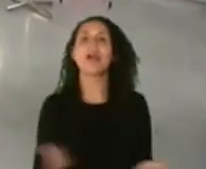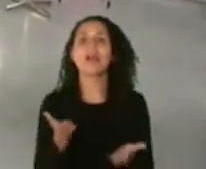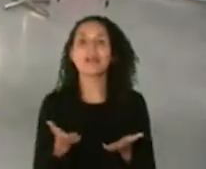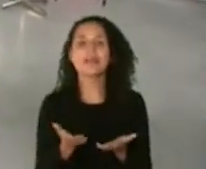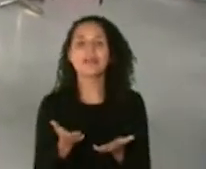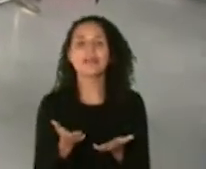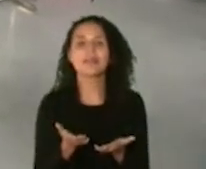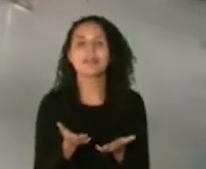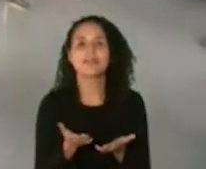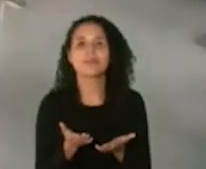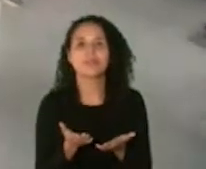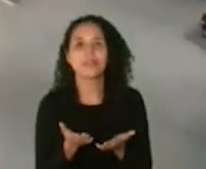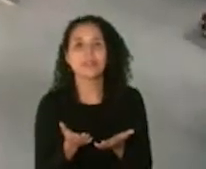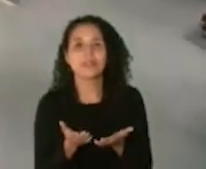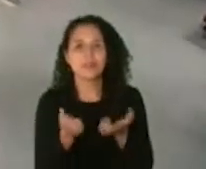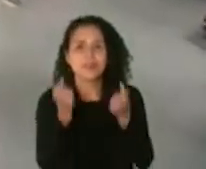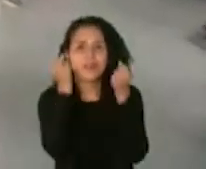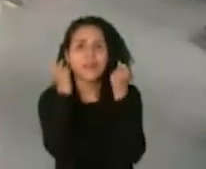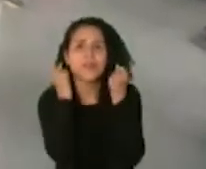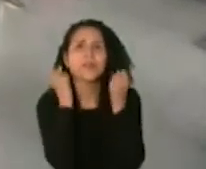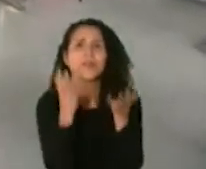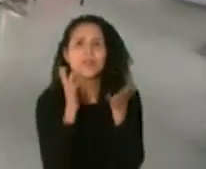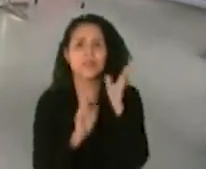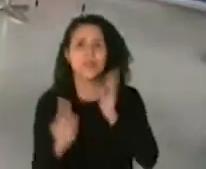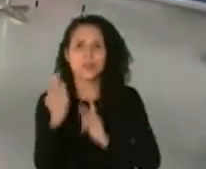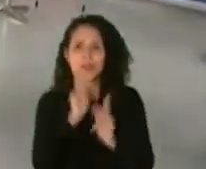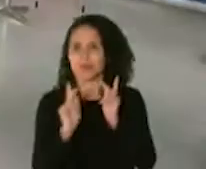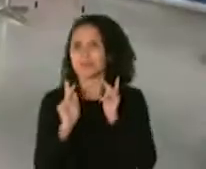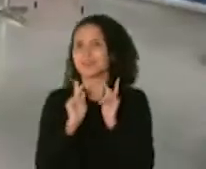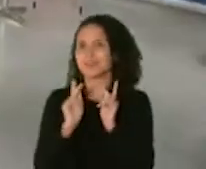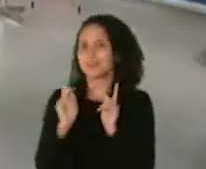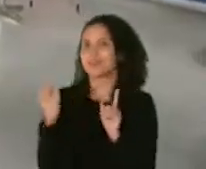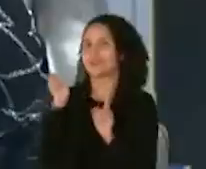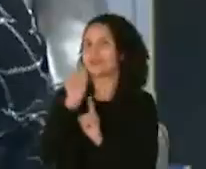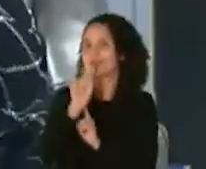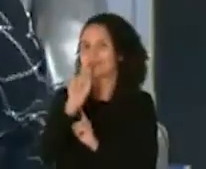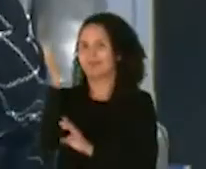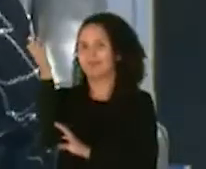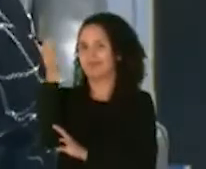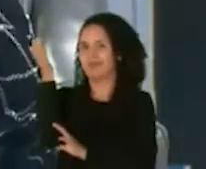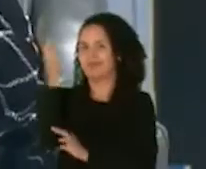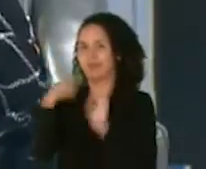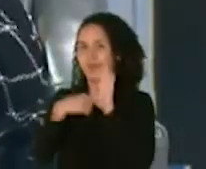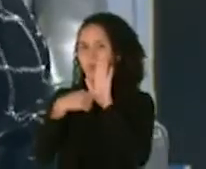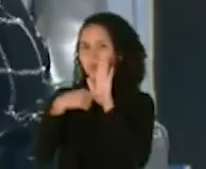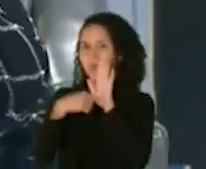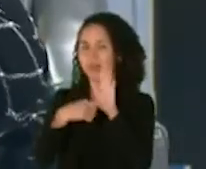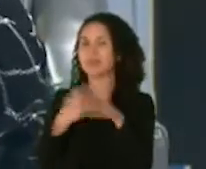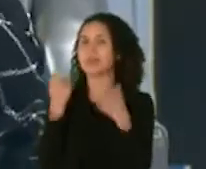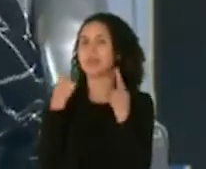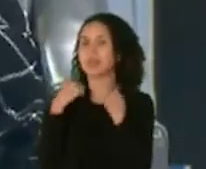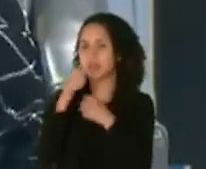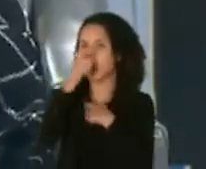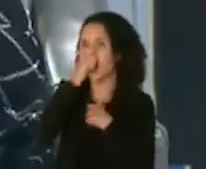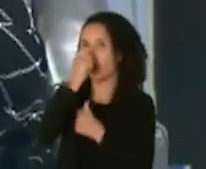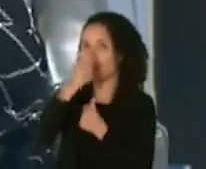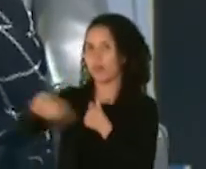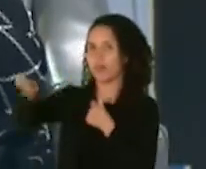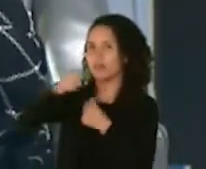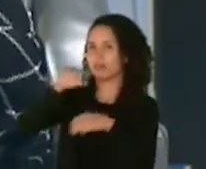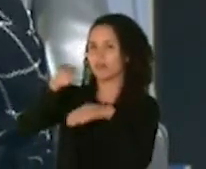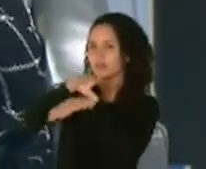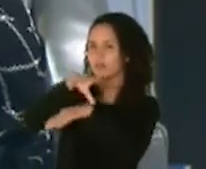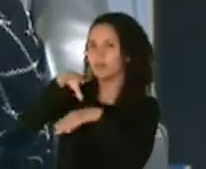realmente de todas las disciplinas demostrando y tratando de desarrollar la confianza en el pueblo